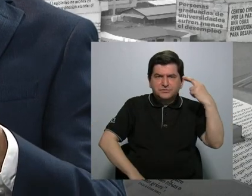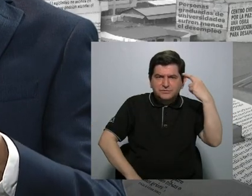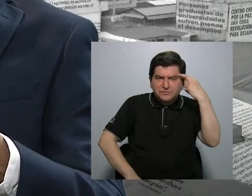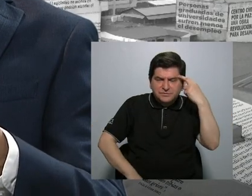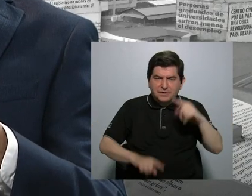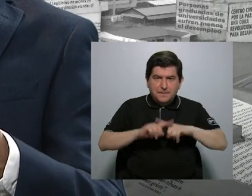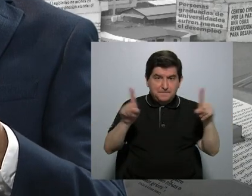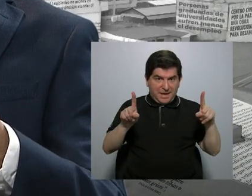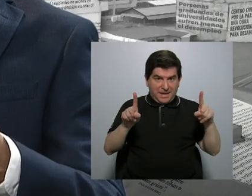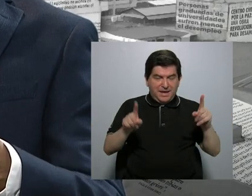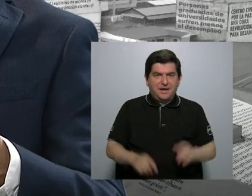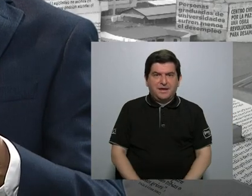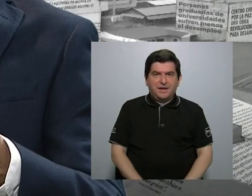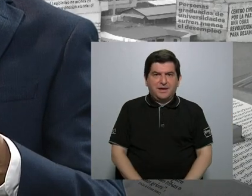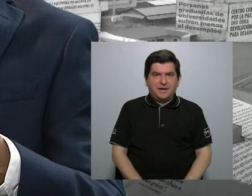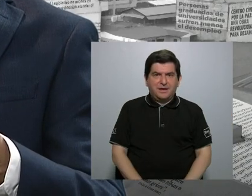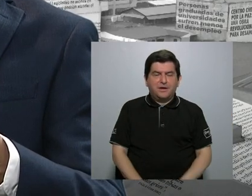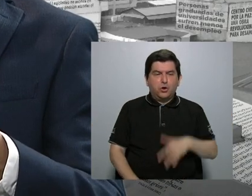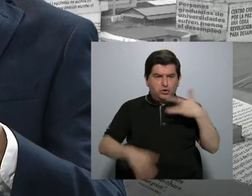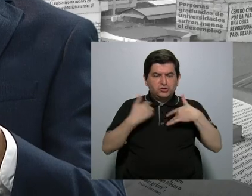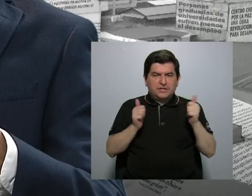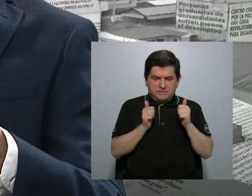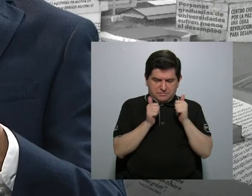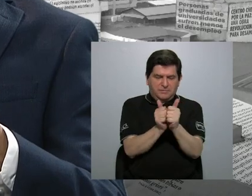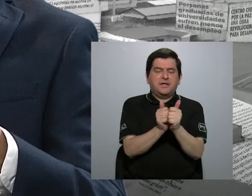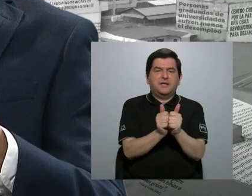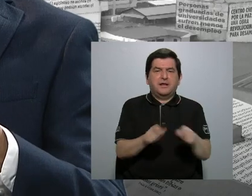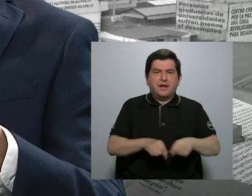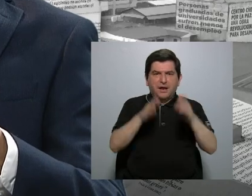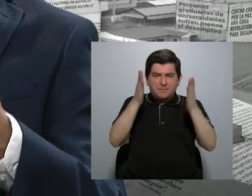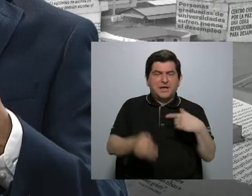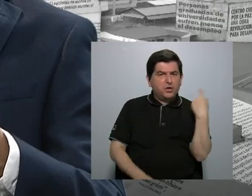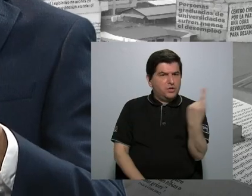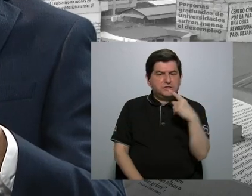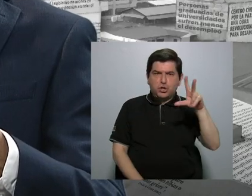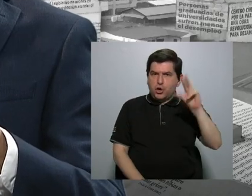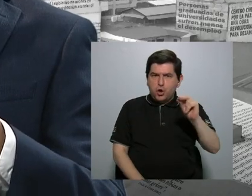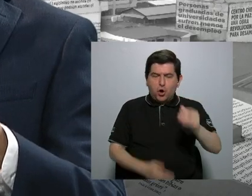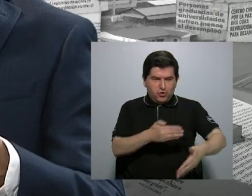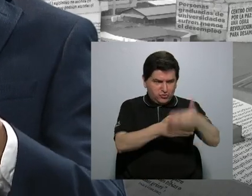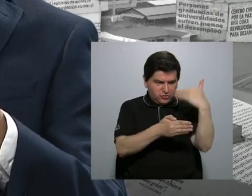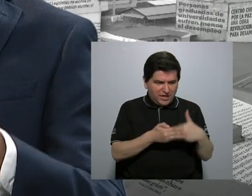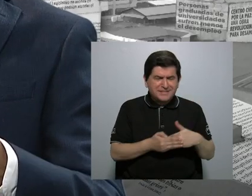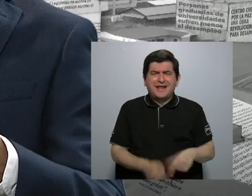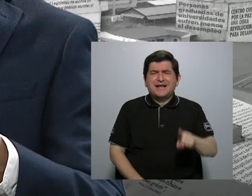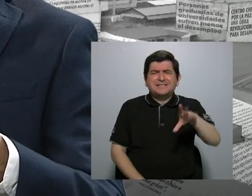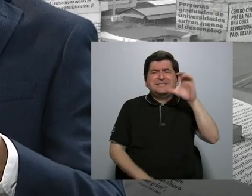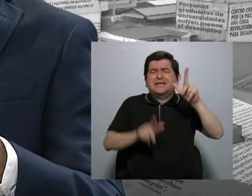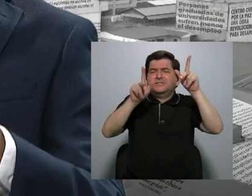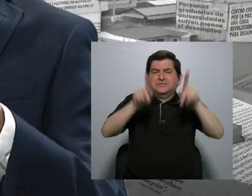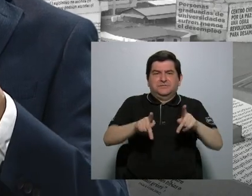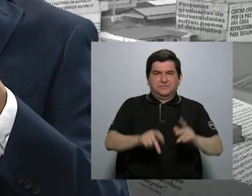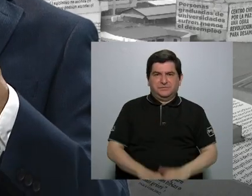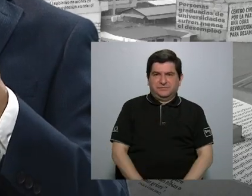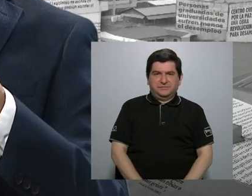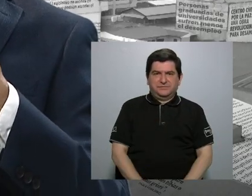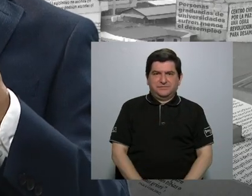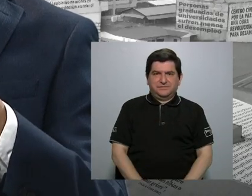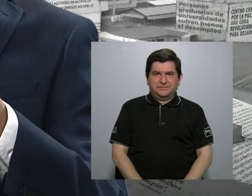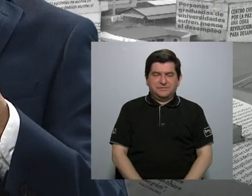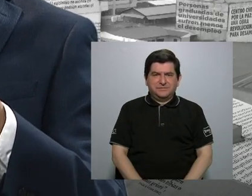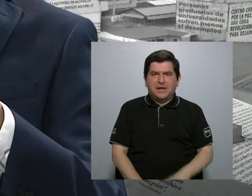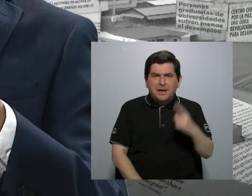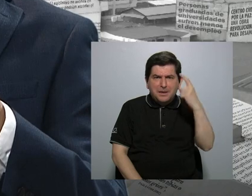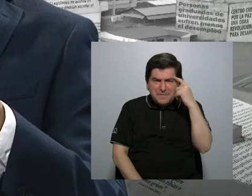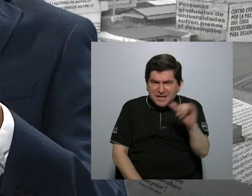pero sobre todo sentirnos acompañados, porque el periodista no está solo. Detrás del periodista hay cientos de personas que no es